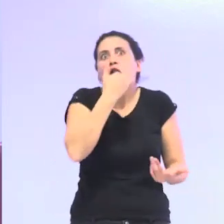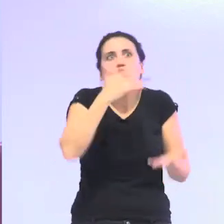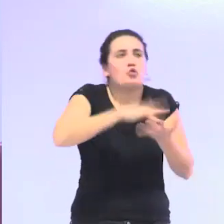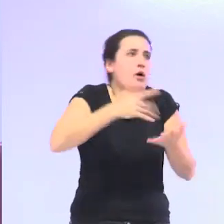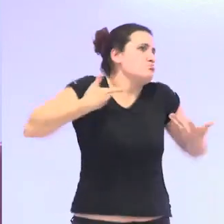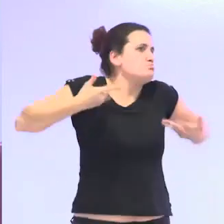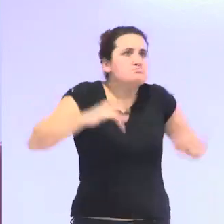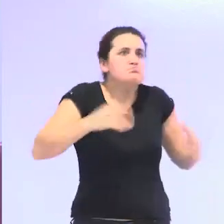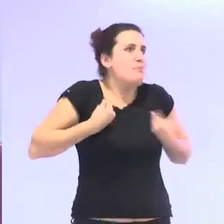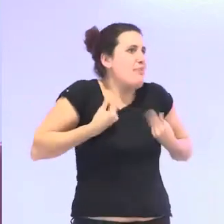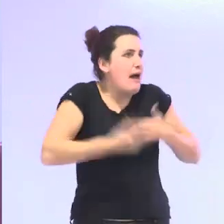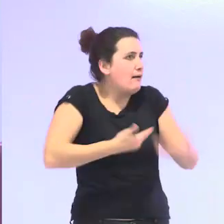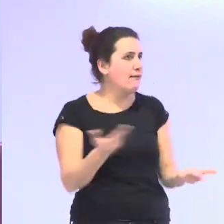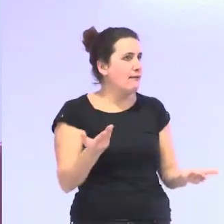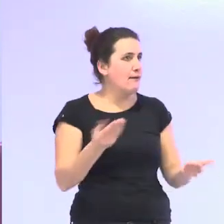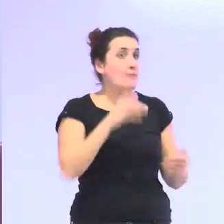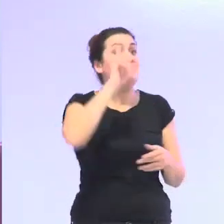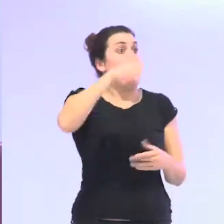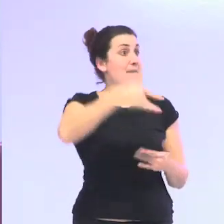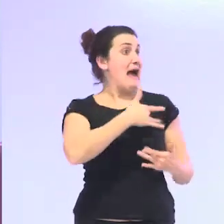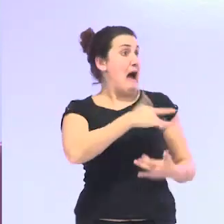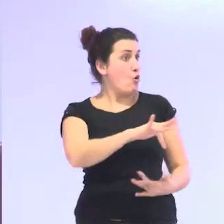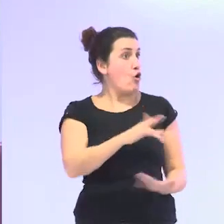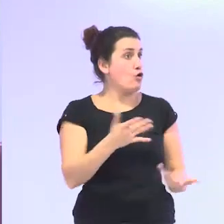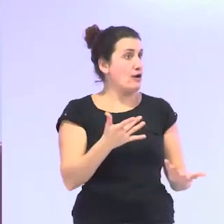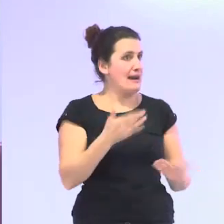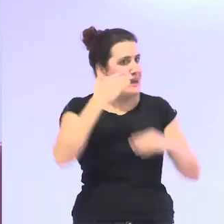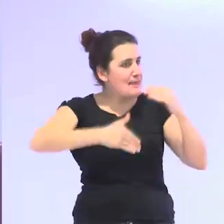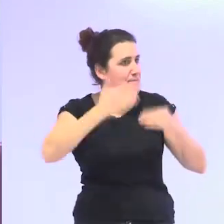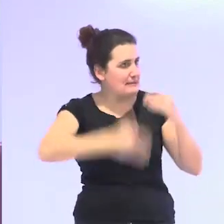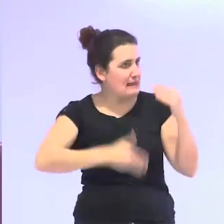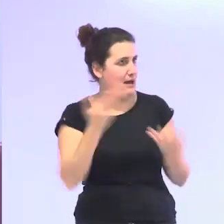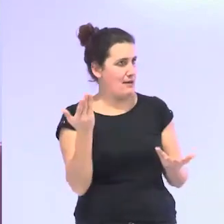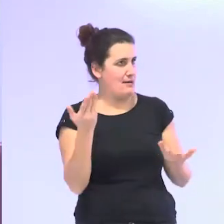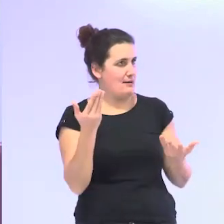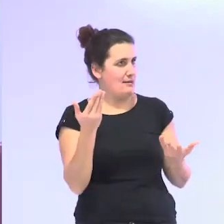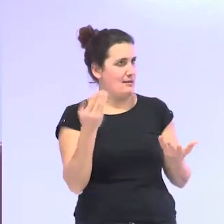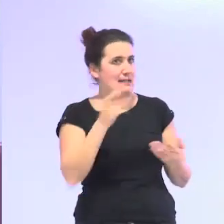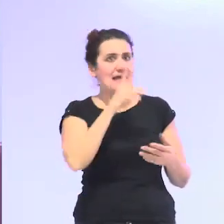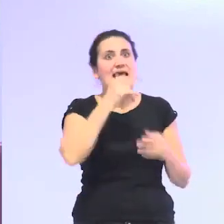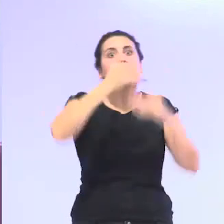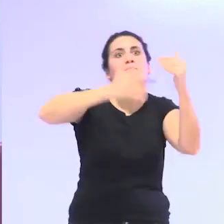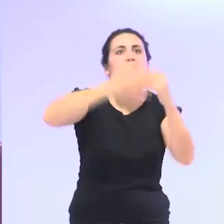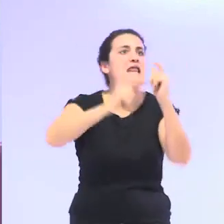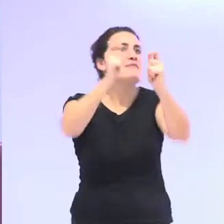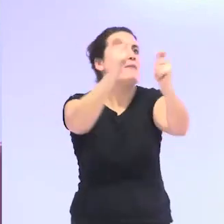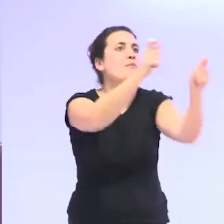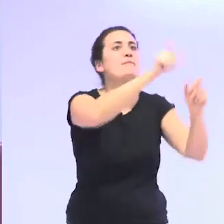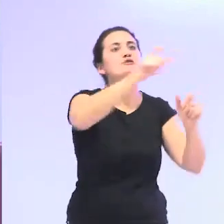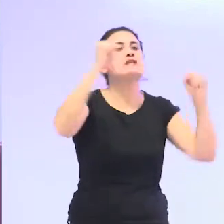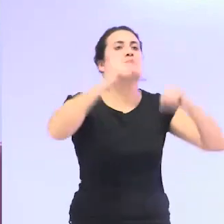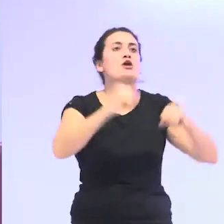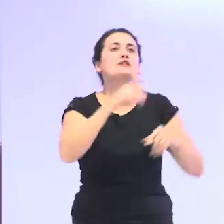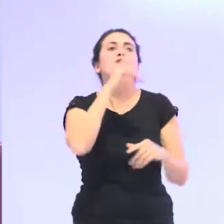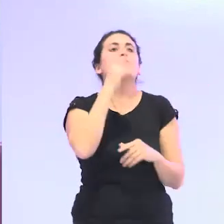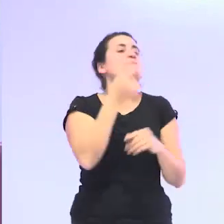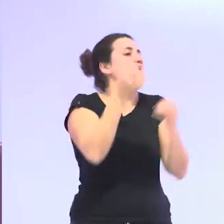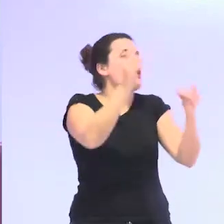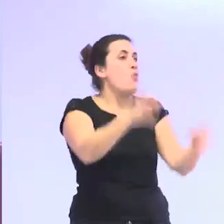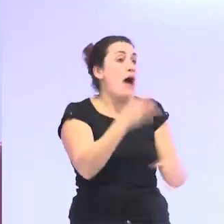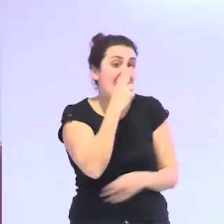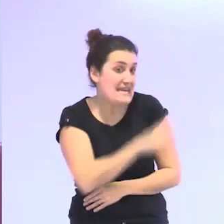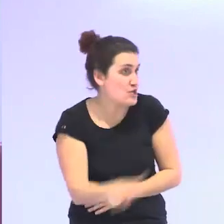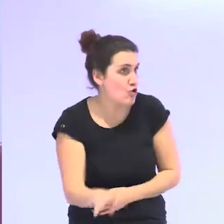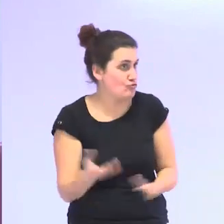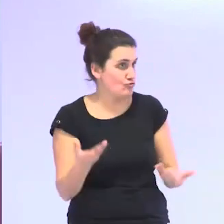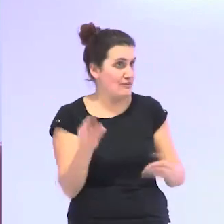pase o sea que también el amor nos limita y al final ponemos tantos límites a las personas mayores como se lo hemos puesto a veces